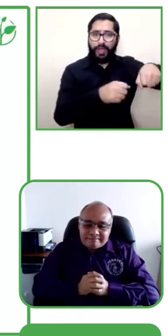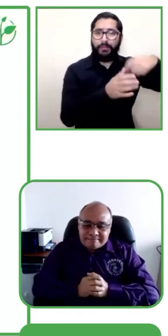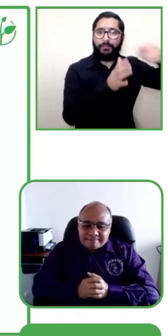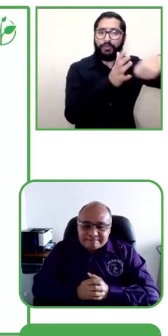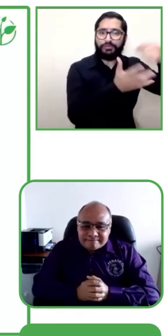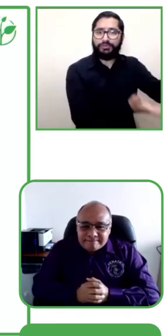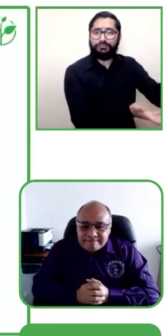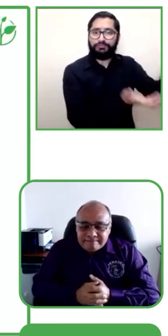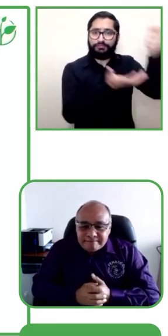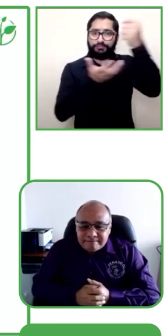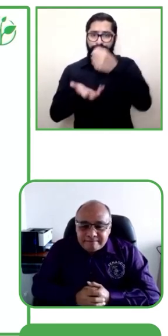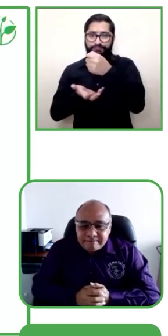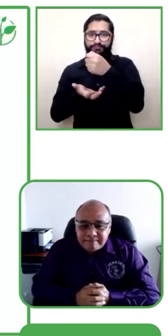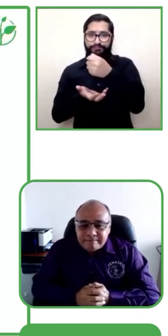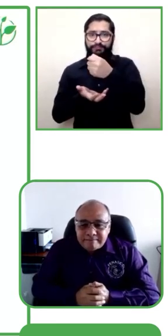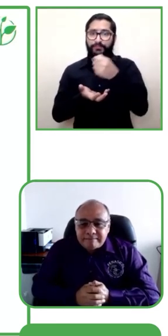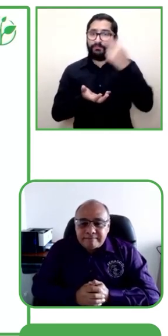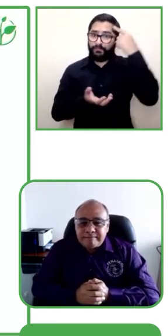óptimas condiciones.